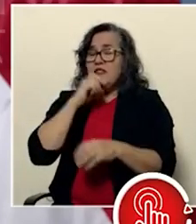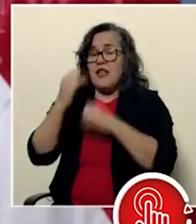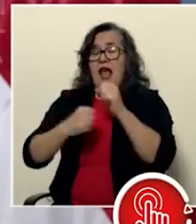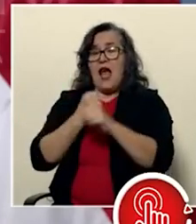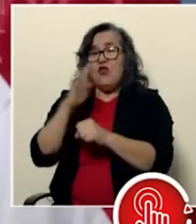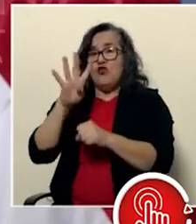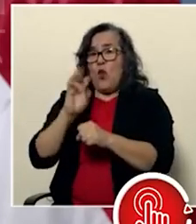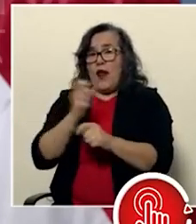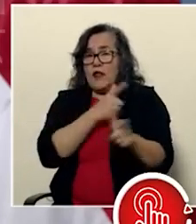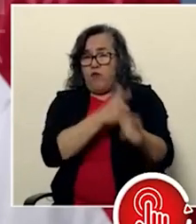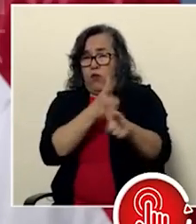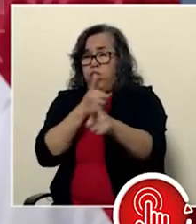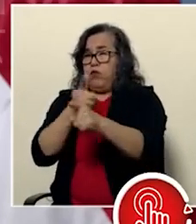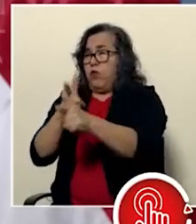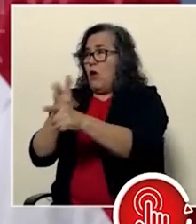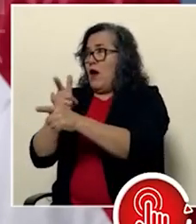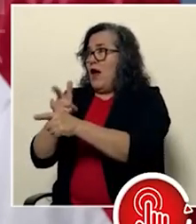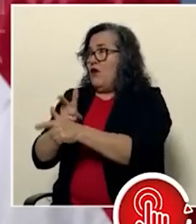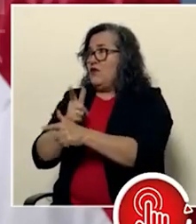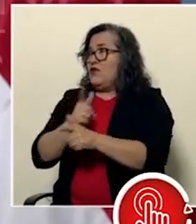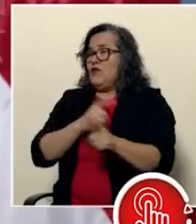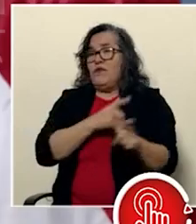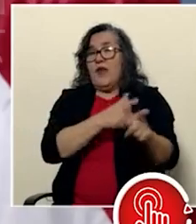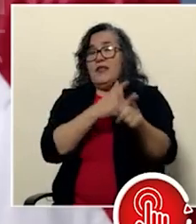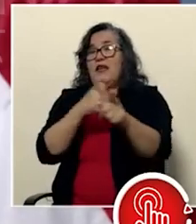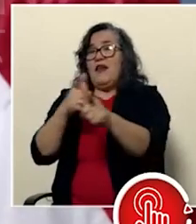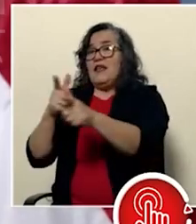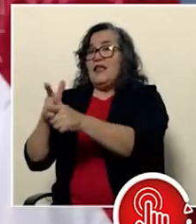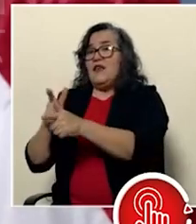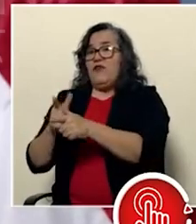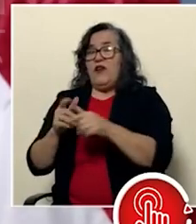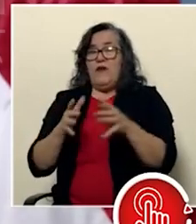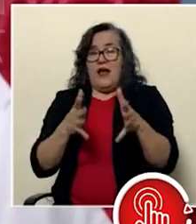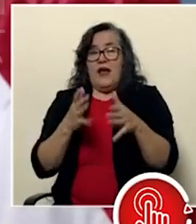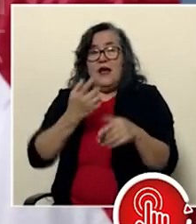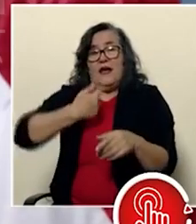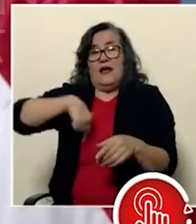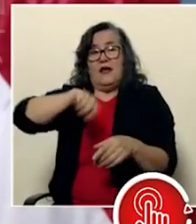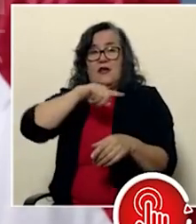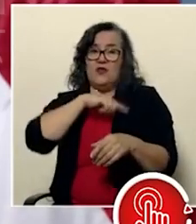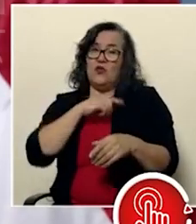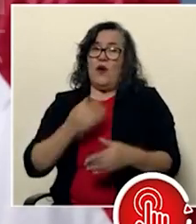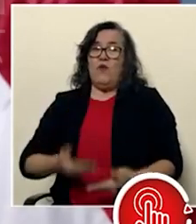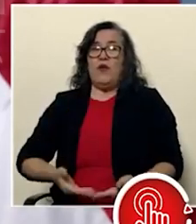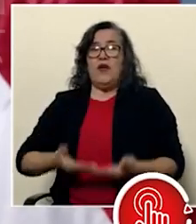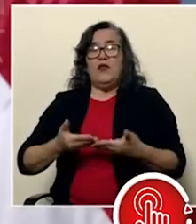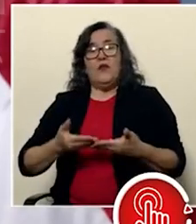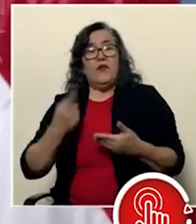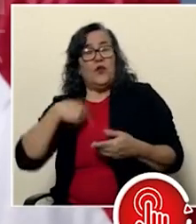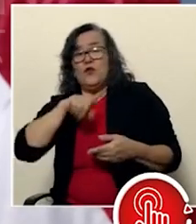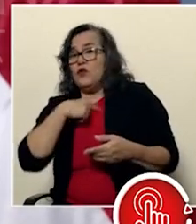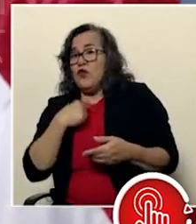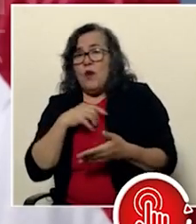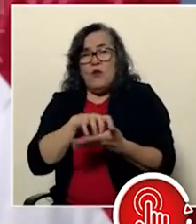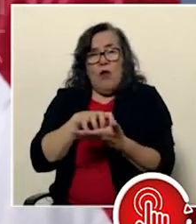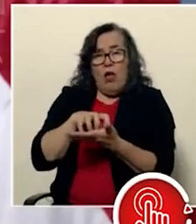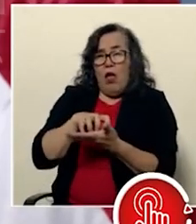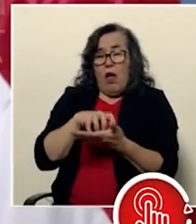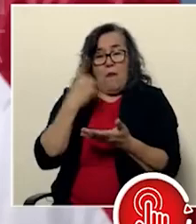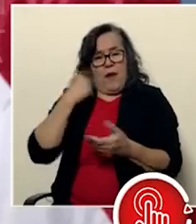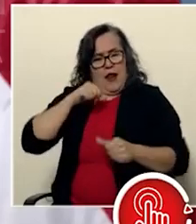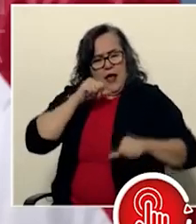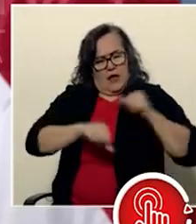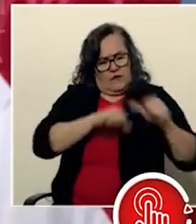40 a este país, y no vamos a descatimar esfuerzo,